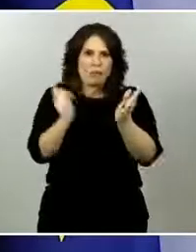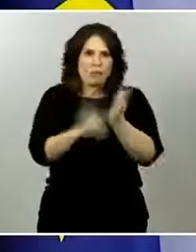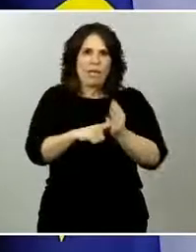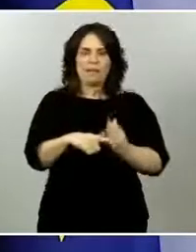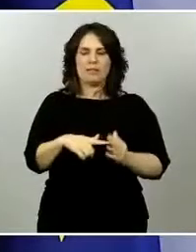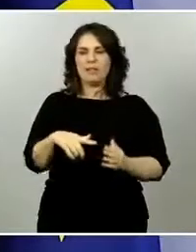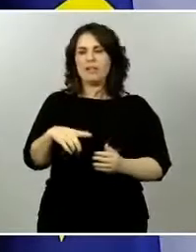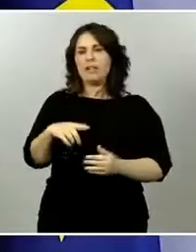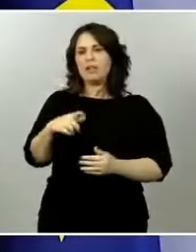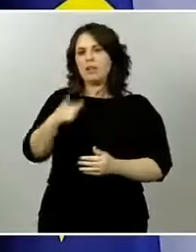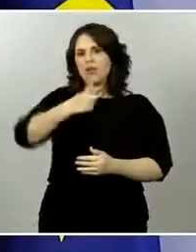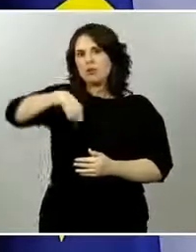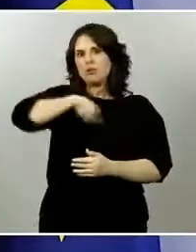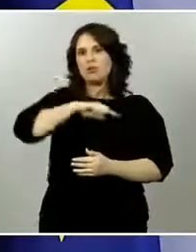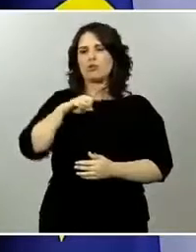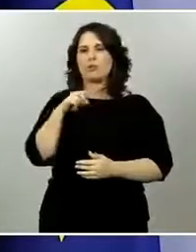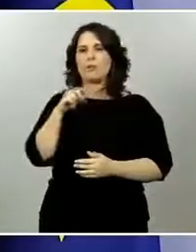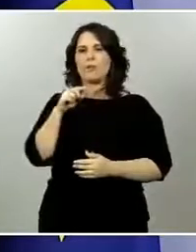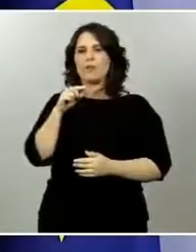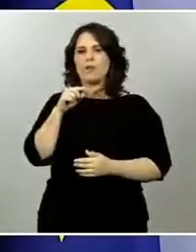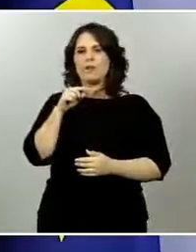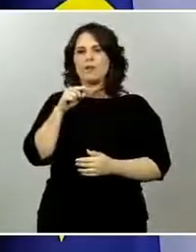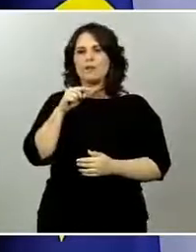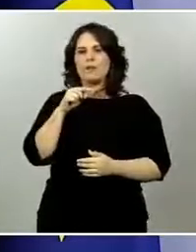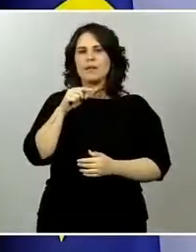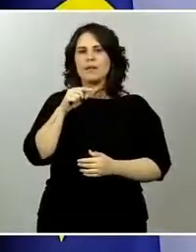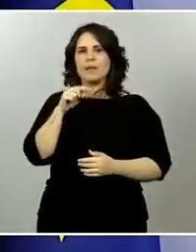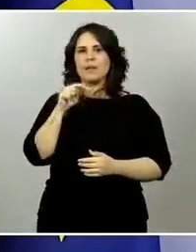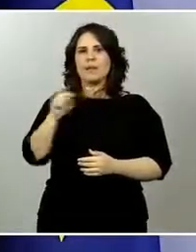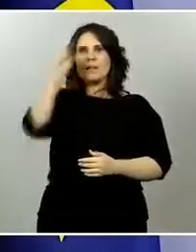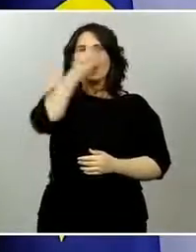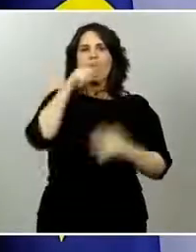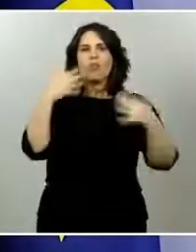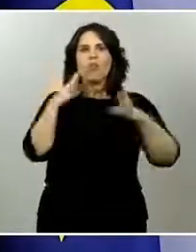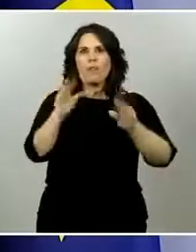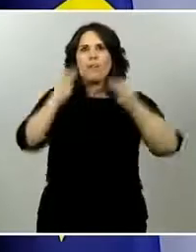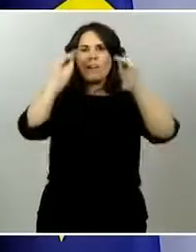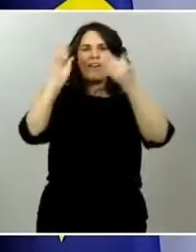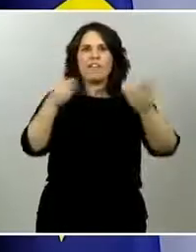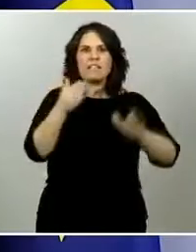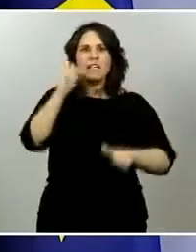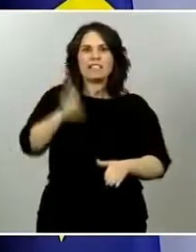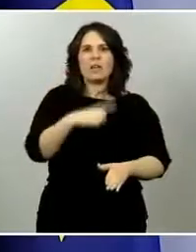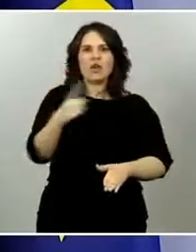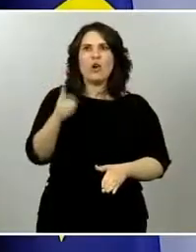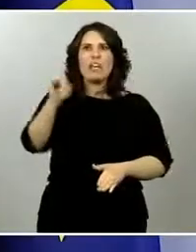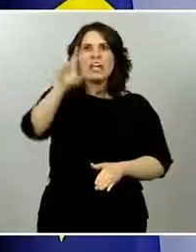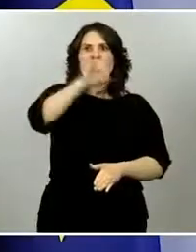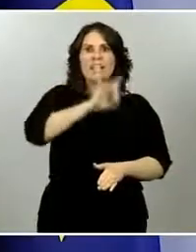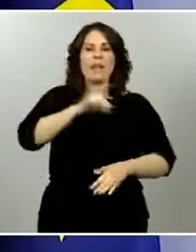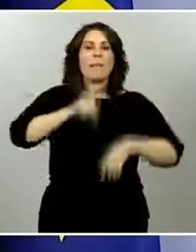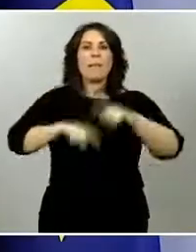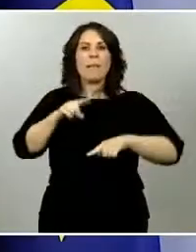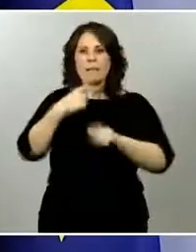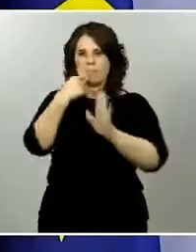por sus dos preguntas. Y ahora hemos explicado con total transparencia cómo se toman las decisiones respecto a qué